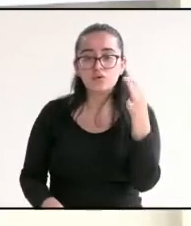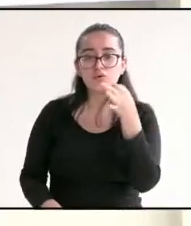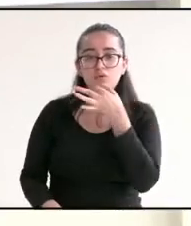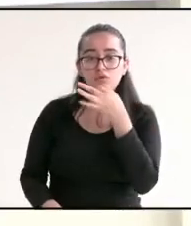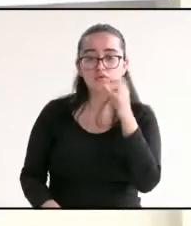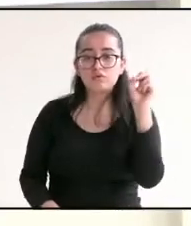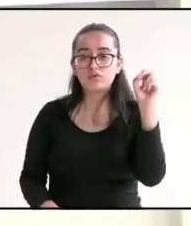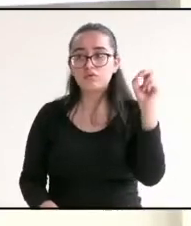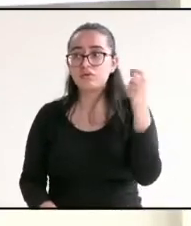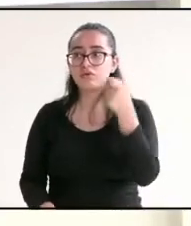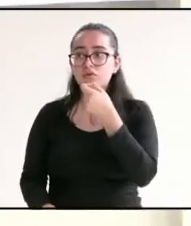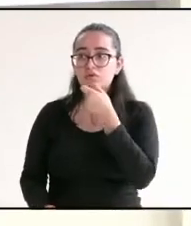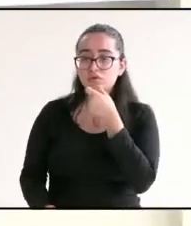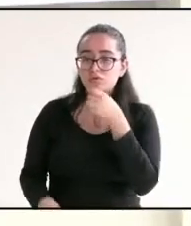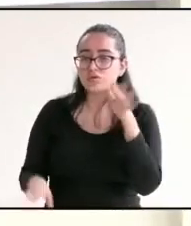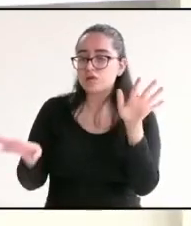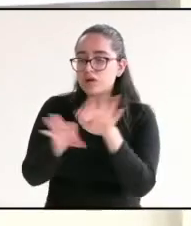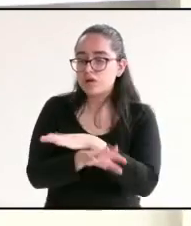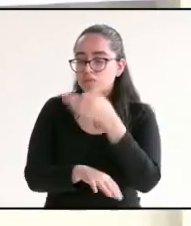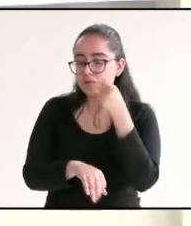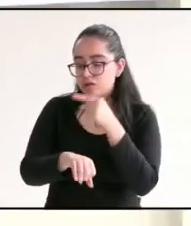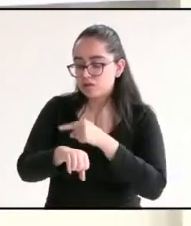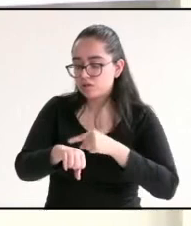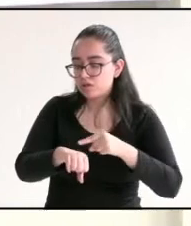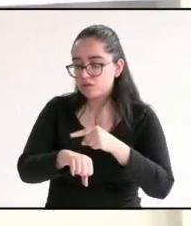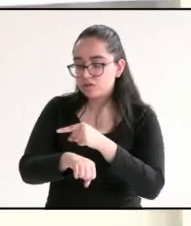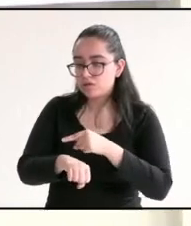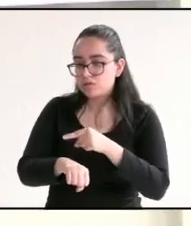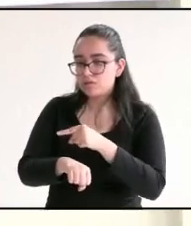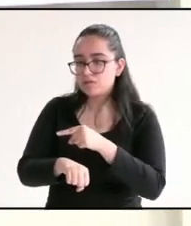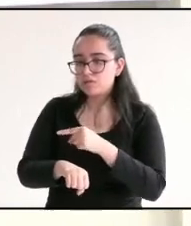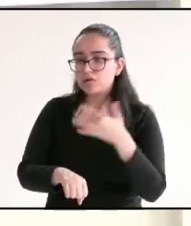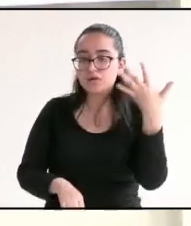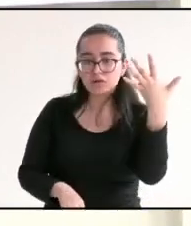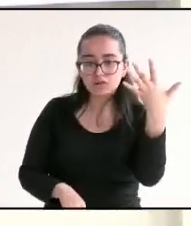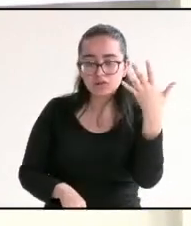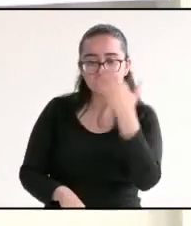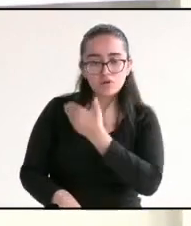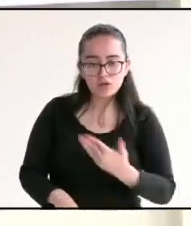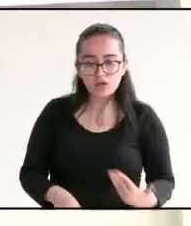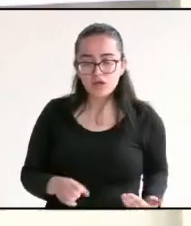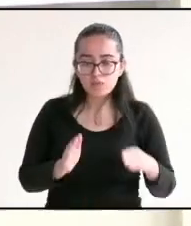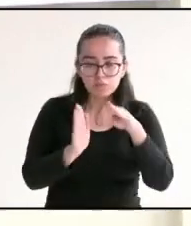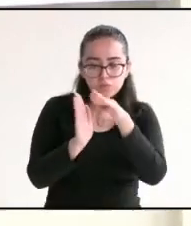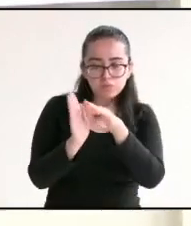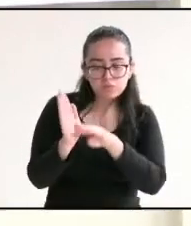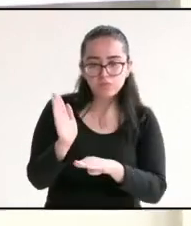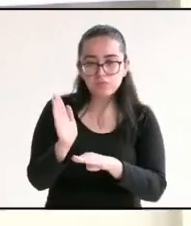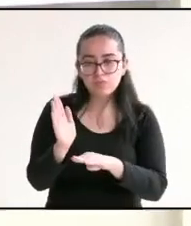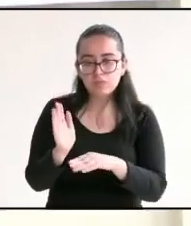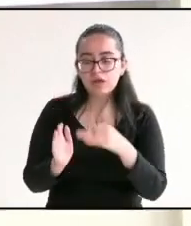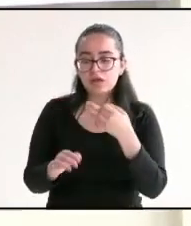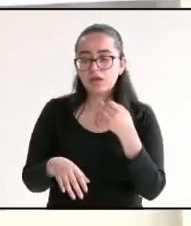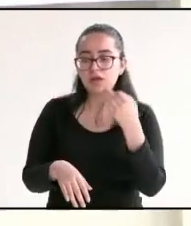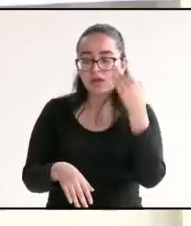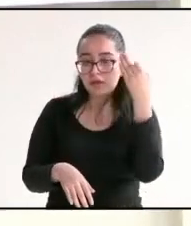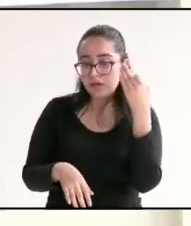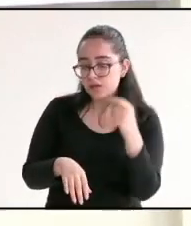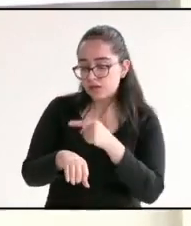y medio de intervención. Para debates con menos de cinco candidatos, el tiempo de